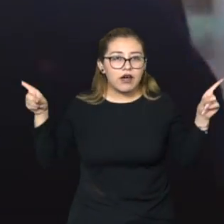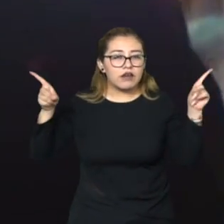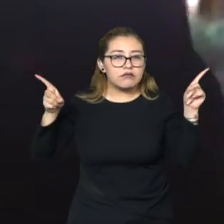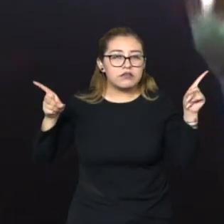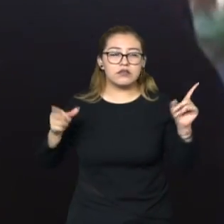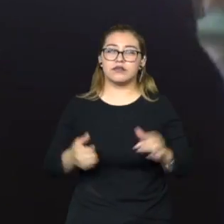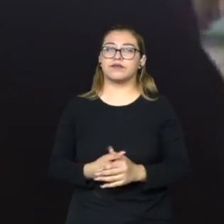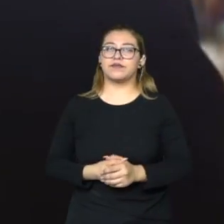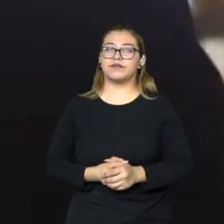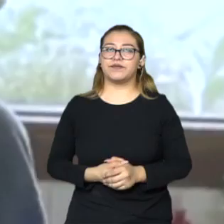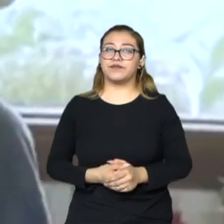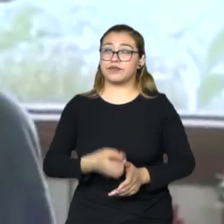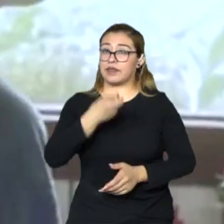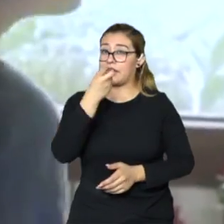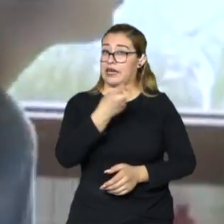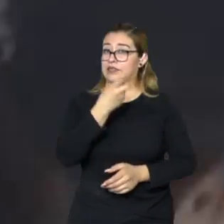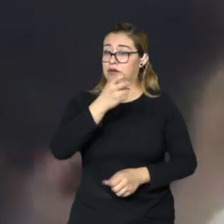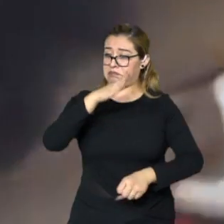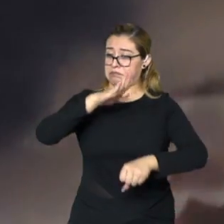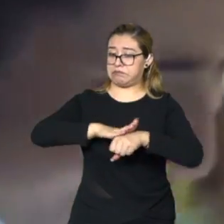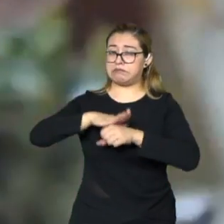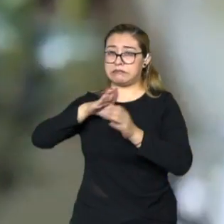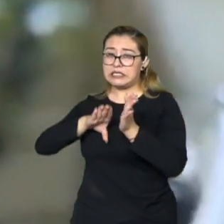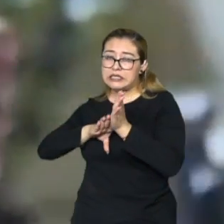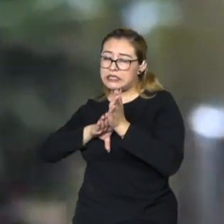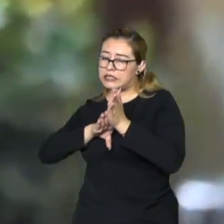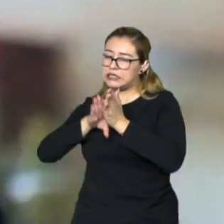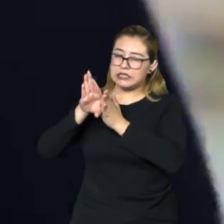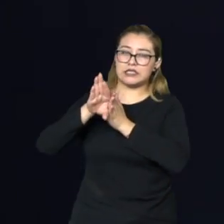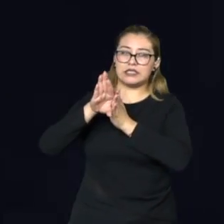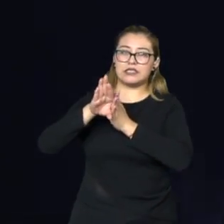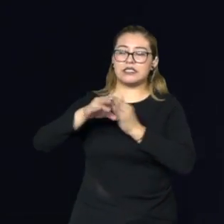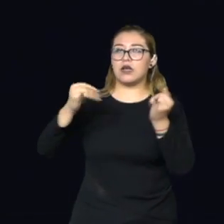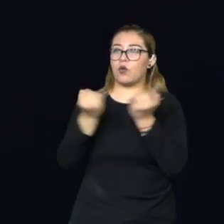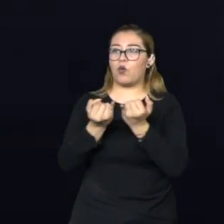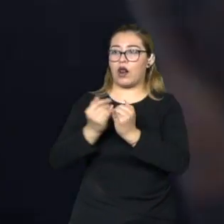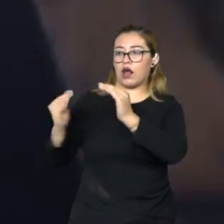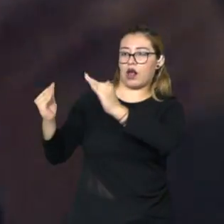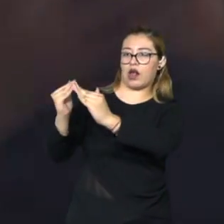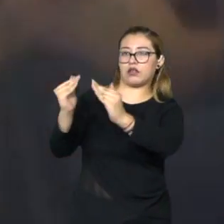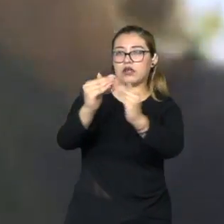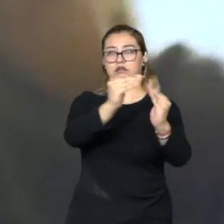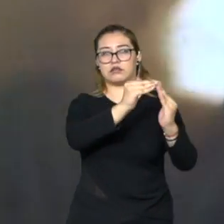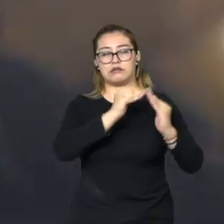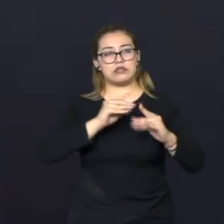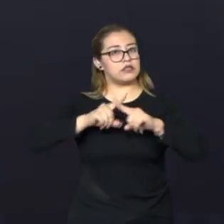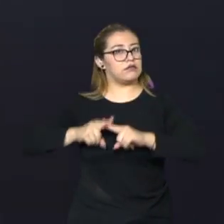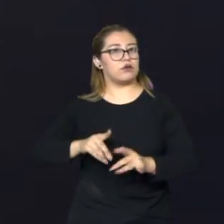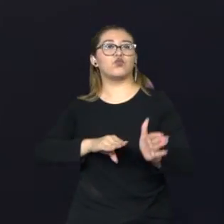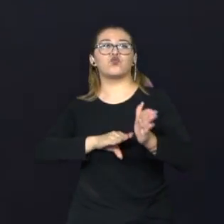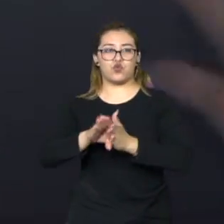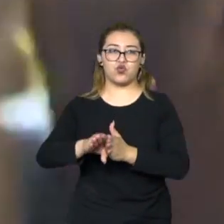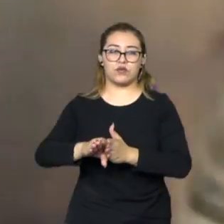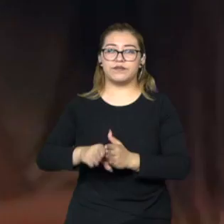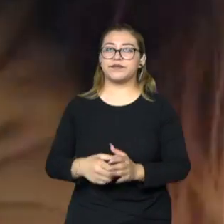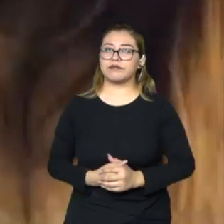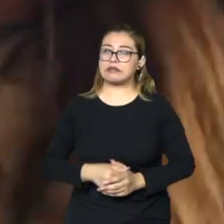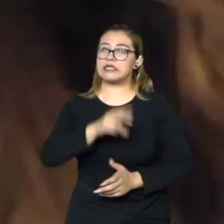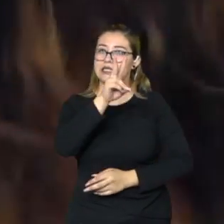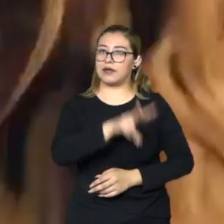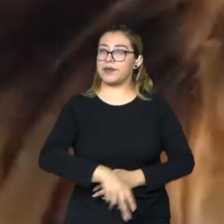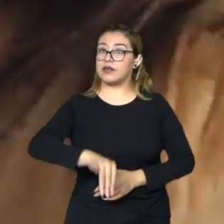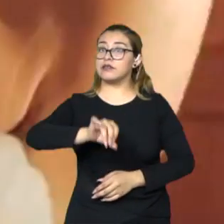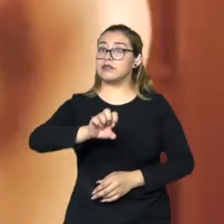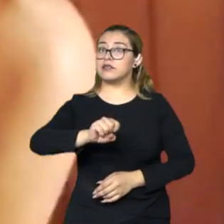compañeros, incrementó considerablemente en los hogares. Vaya que sí, y la violencia, y también